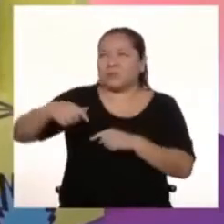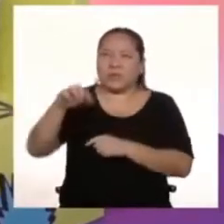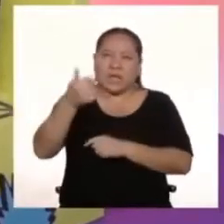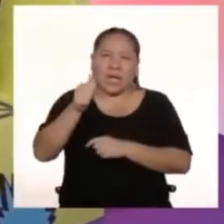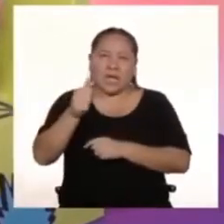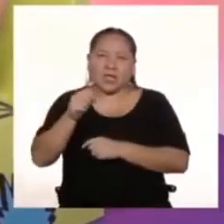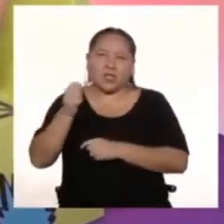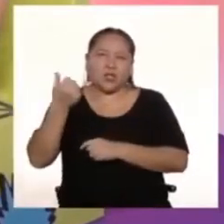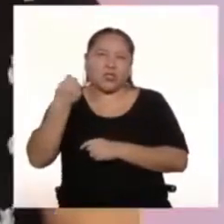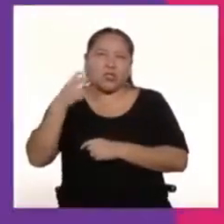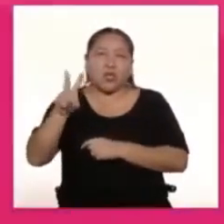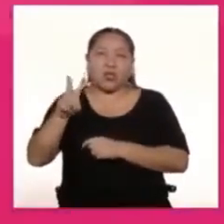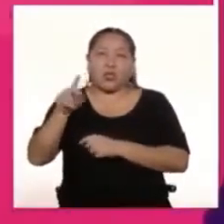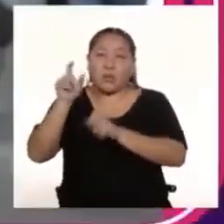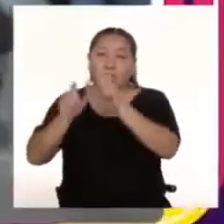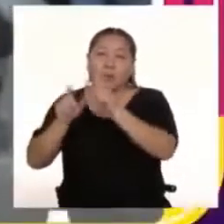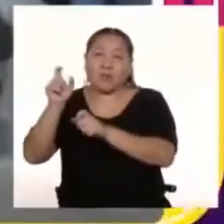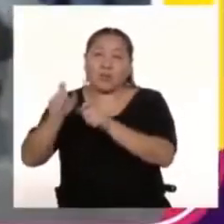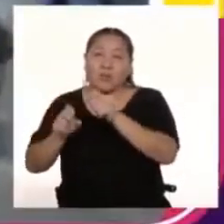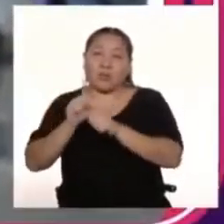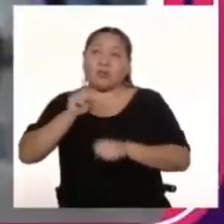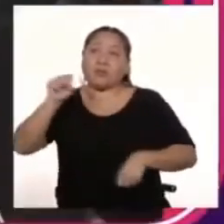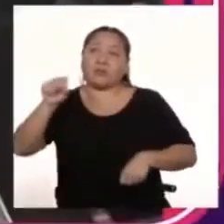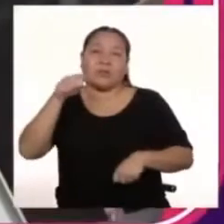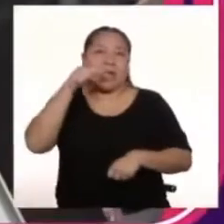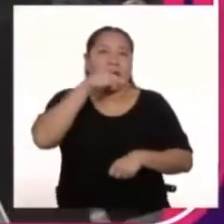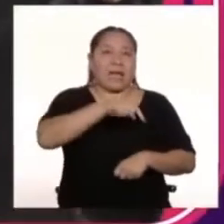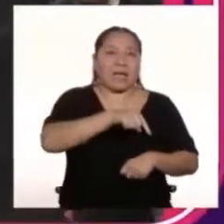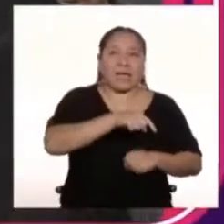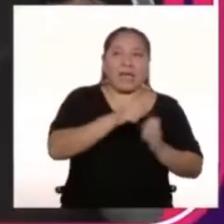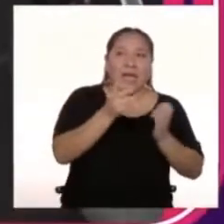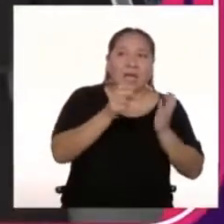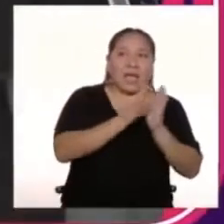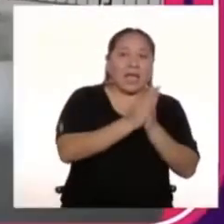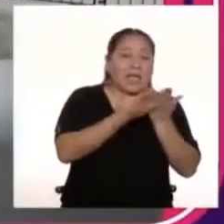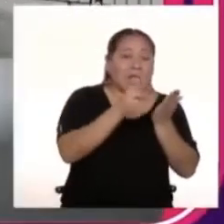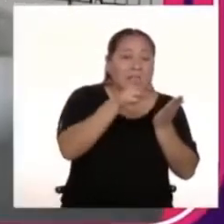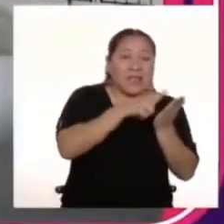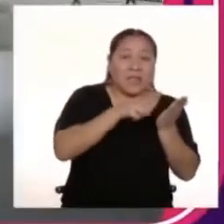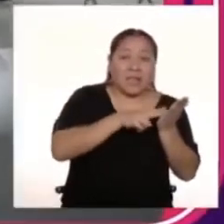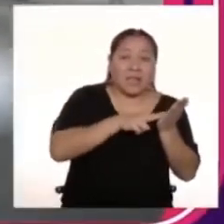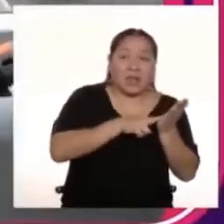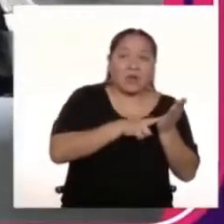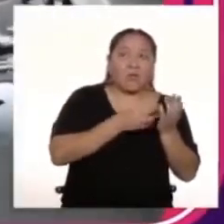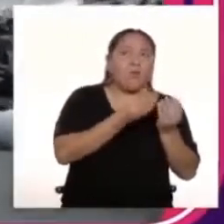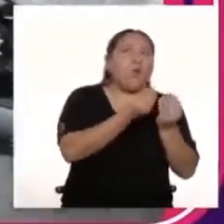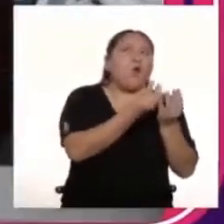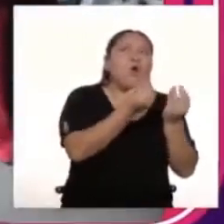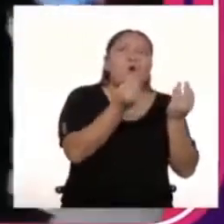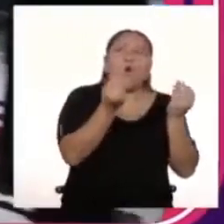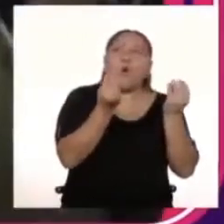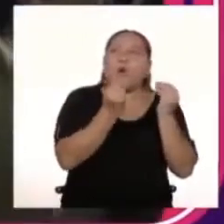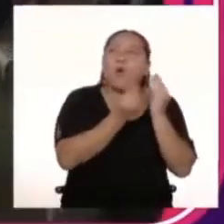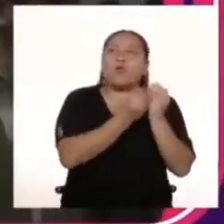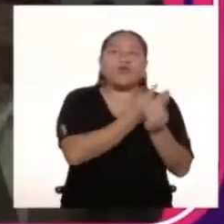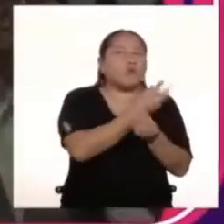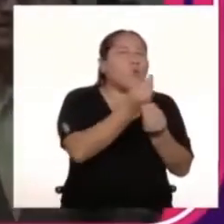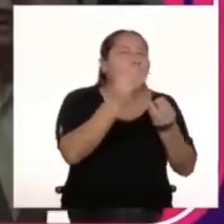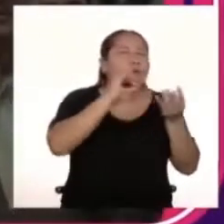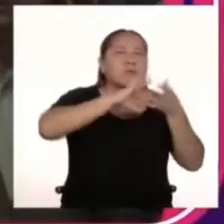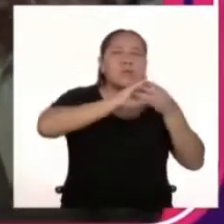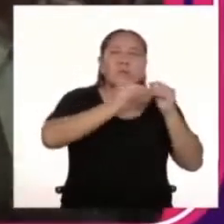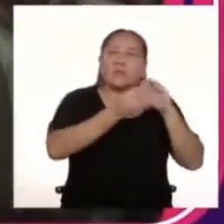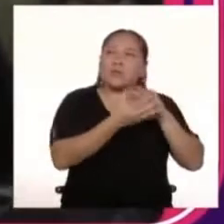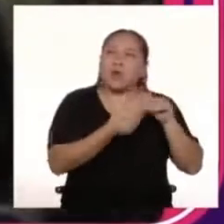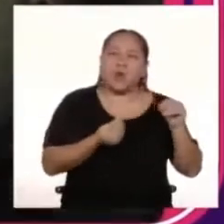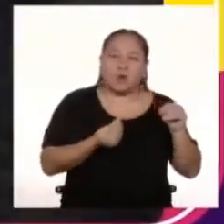personajes Y en los cómics Tienes a cientos de personajes Enfrentándose Y hay un montón de historias Entonces